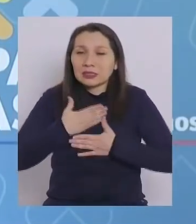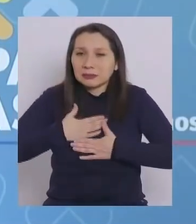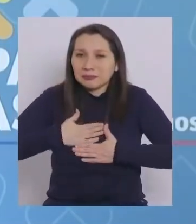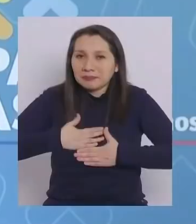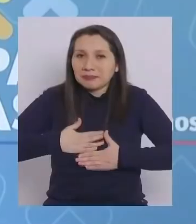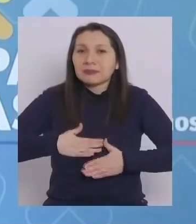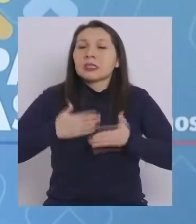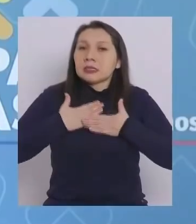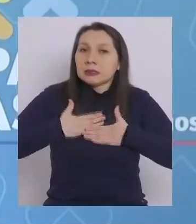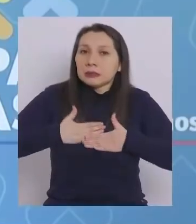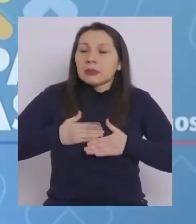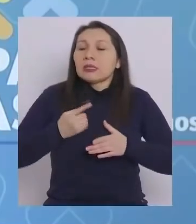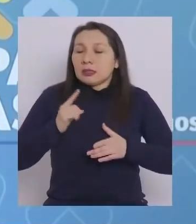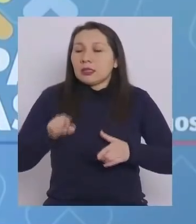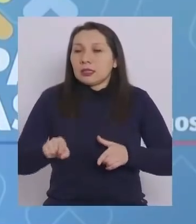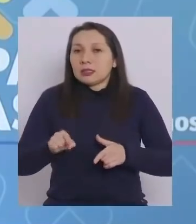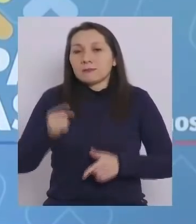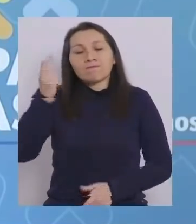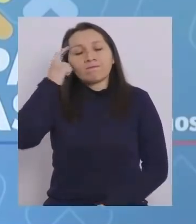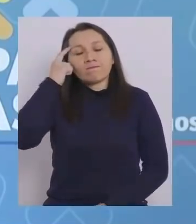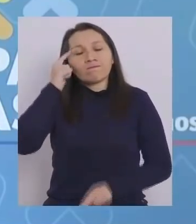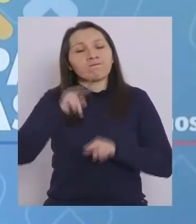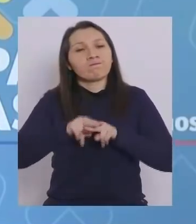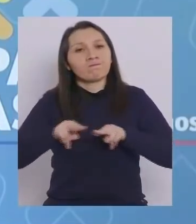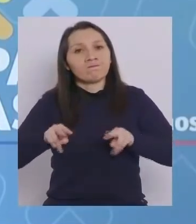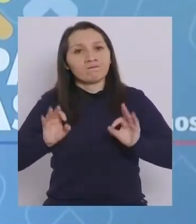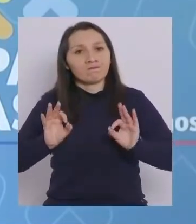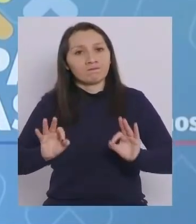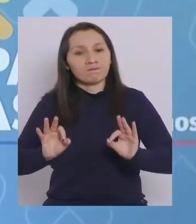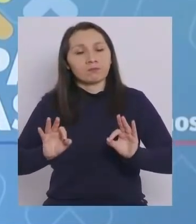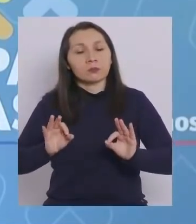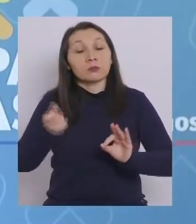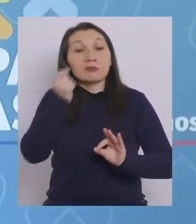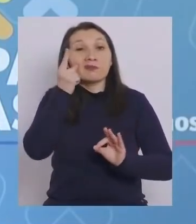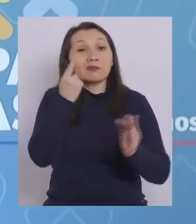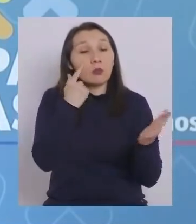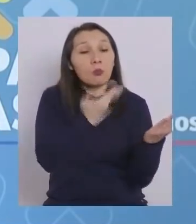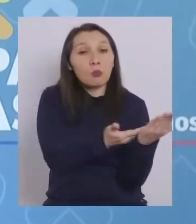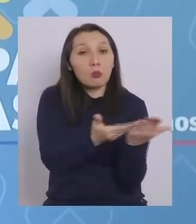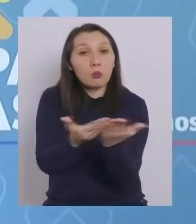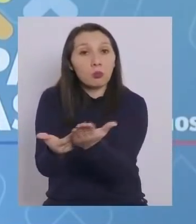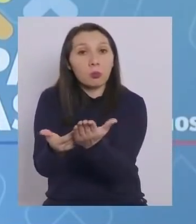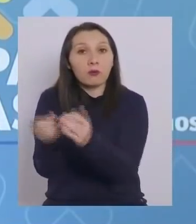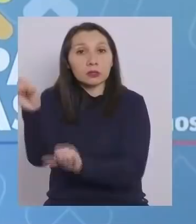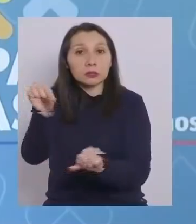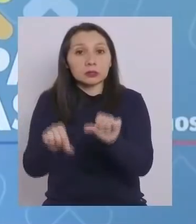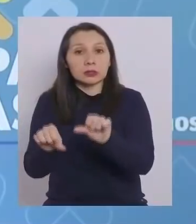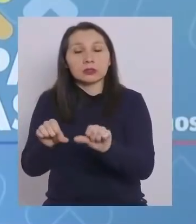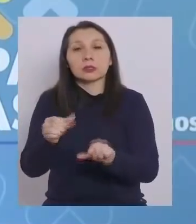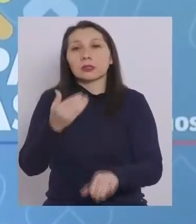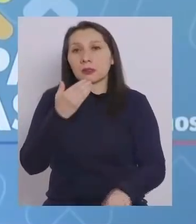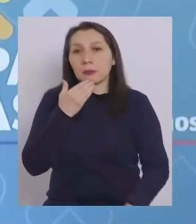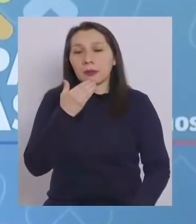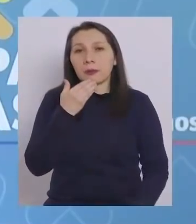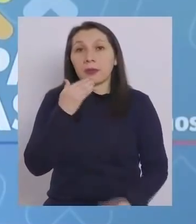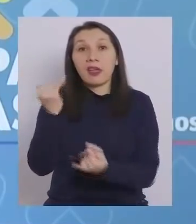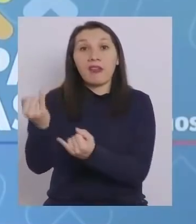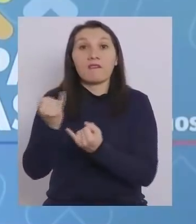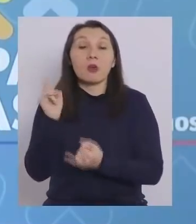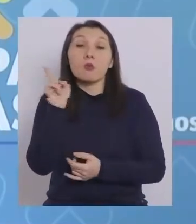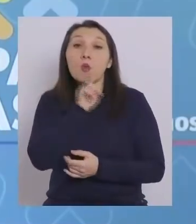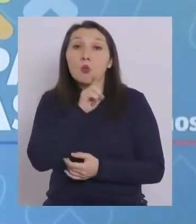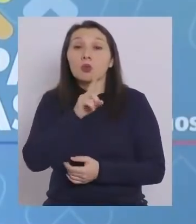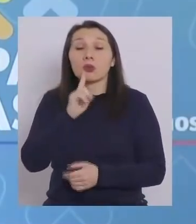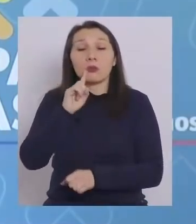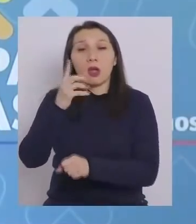calma, tenemos que mantener la mente fría, basarnos en la evidencia científica. Y los datos últimos